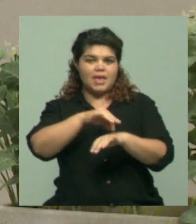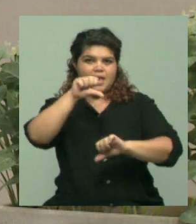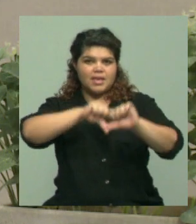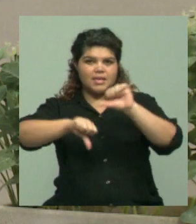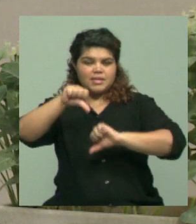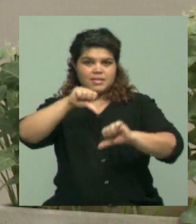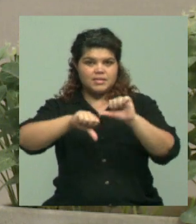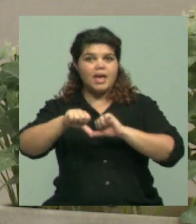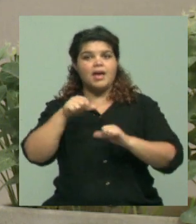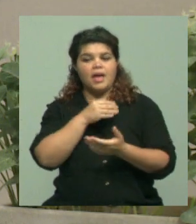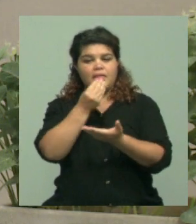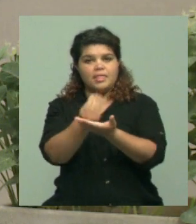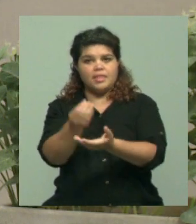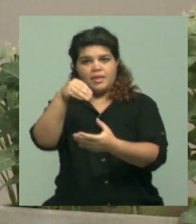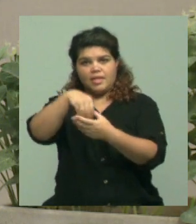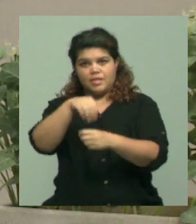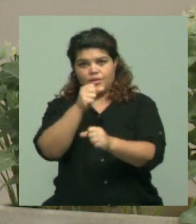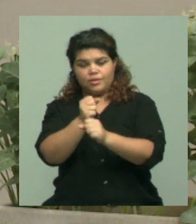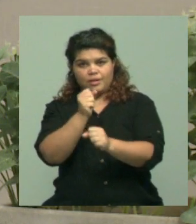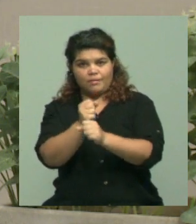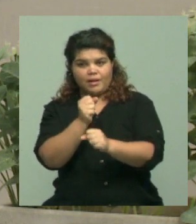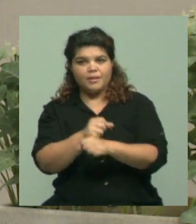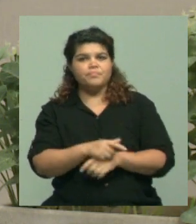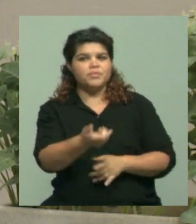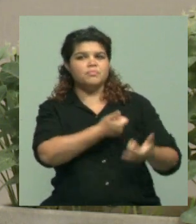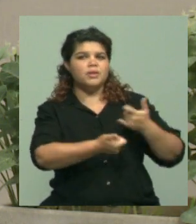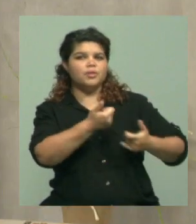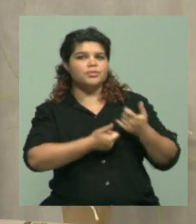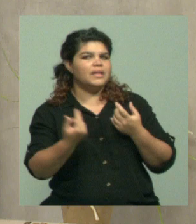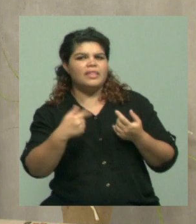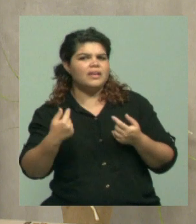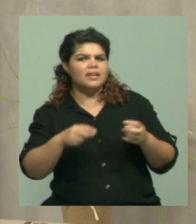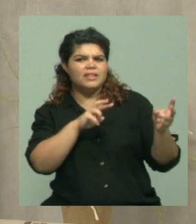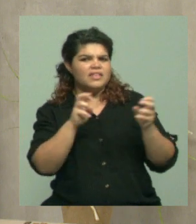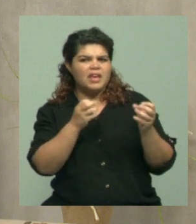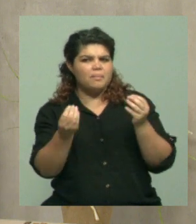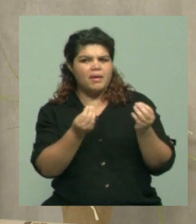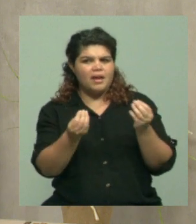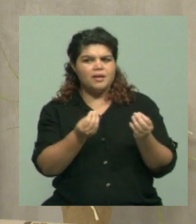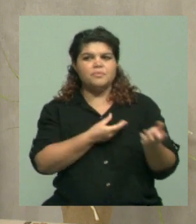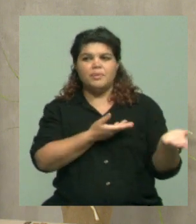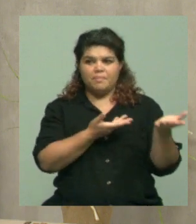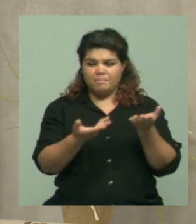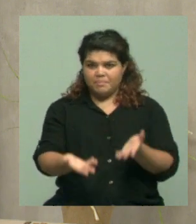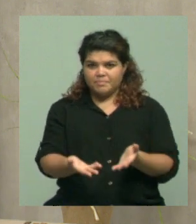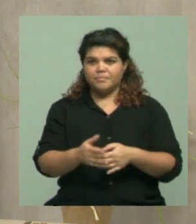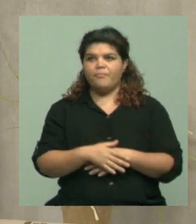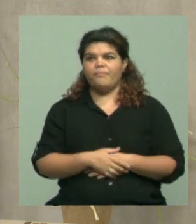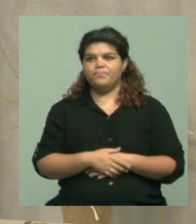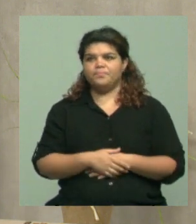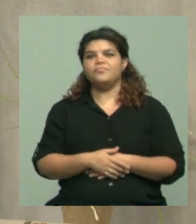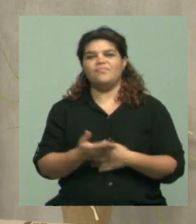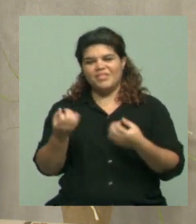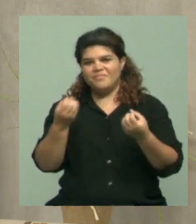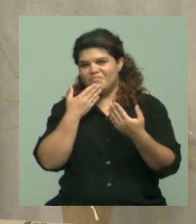primer simposio, de cómo se ha trabajado, pero sobre todo conocer un poquito de qué se trata. Doctor, bienvenido. Muchas gracias, Diego. Pues decirme,